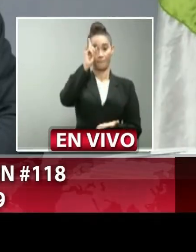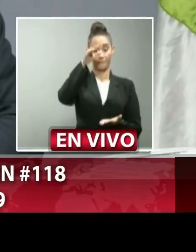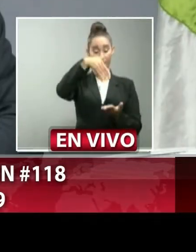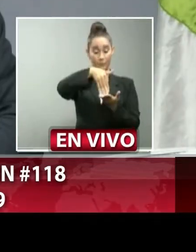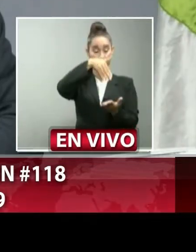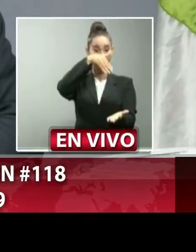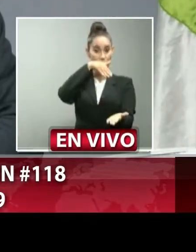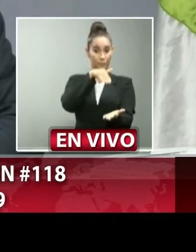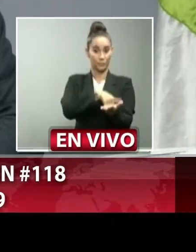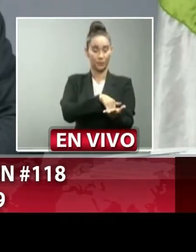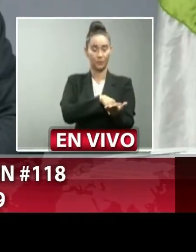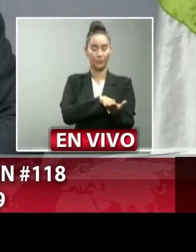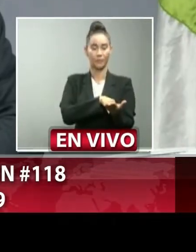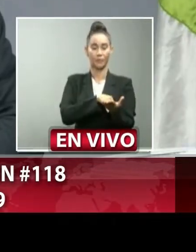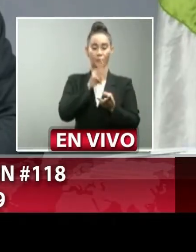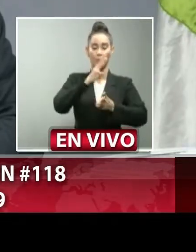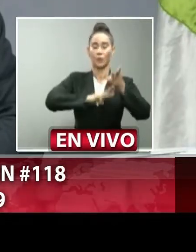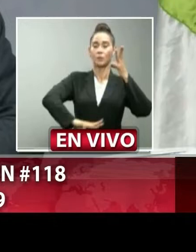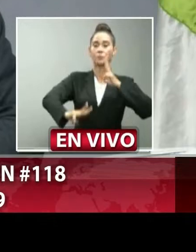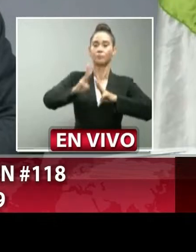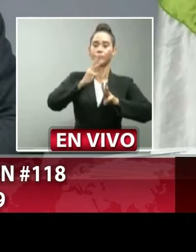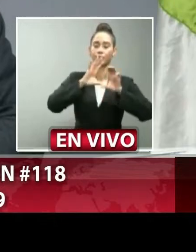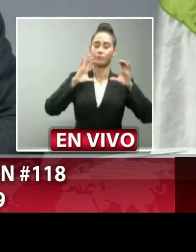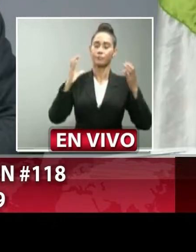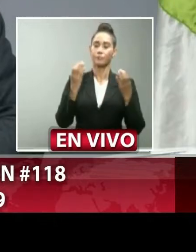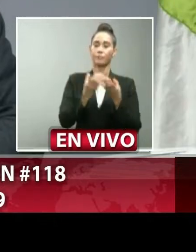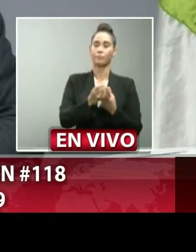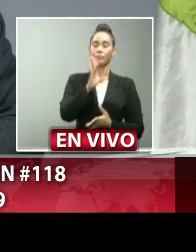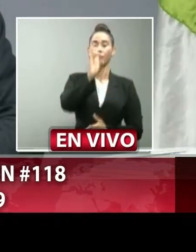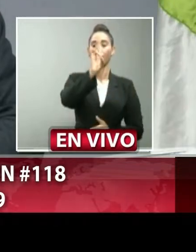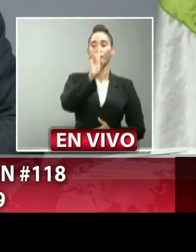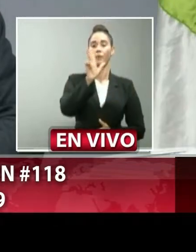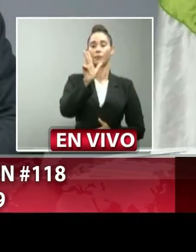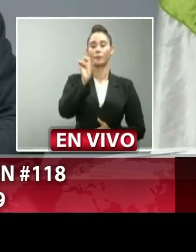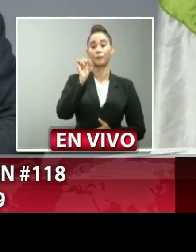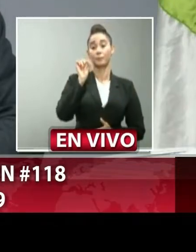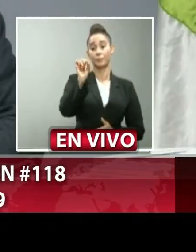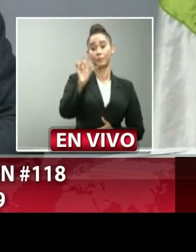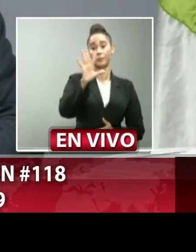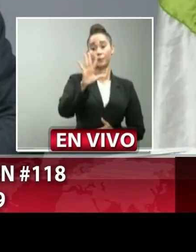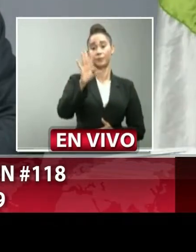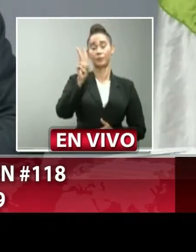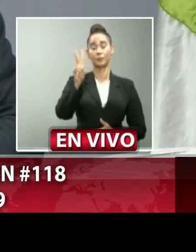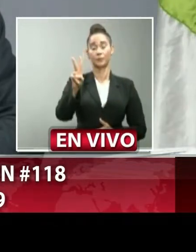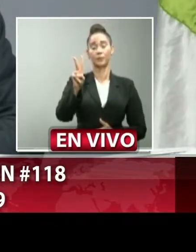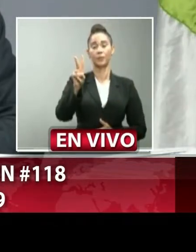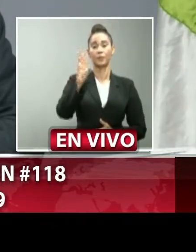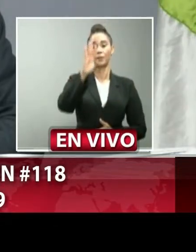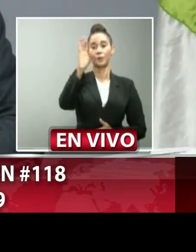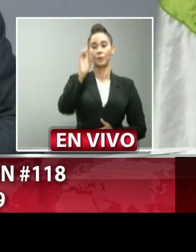habitantes a nivel global es de 73.52